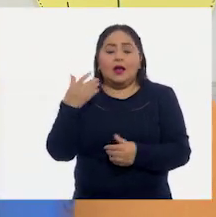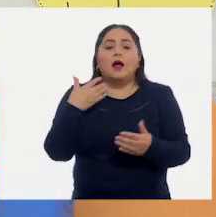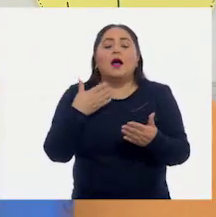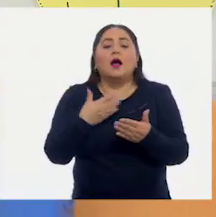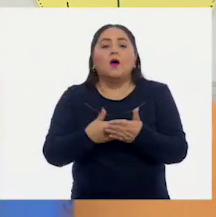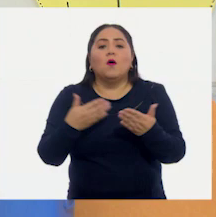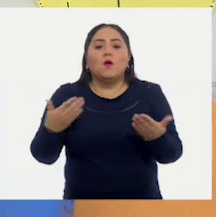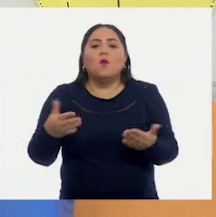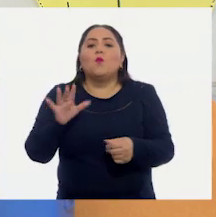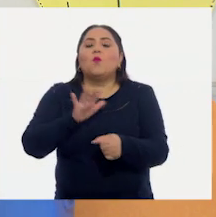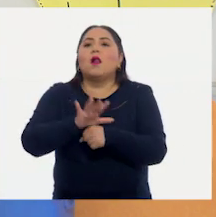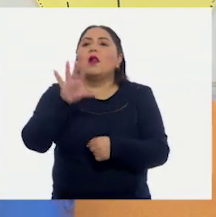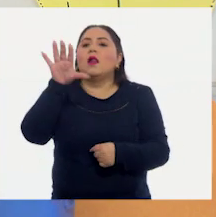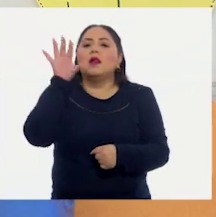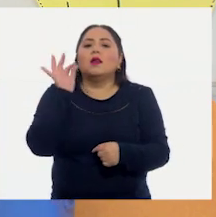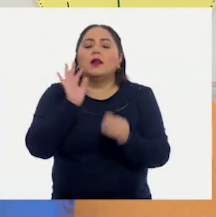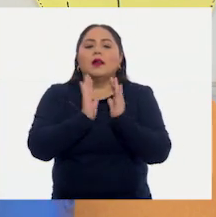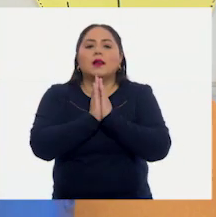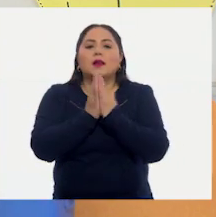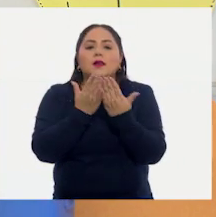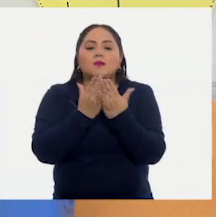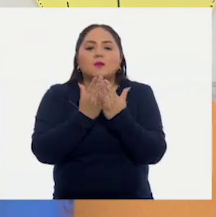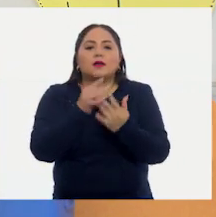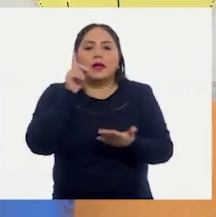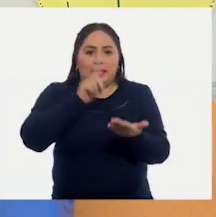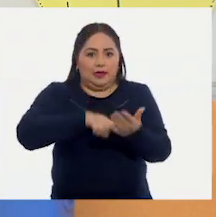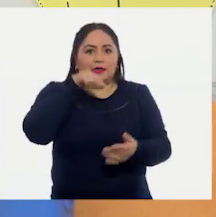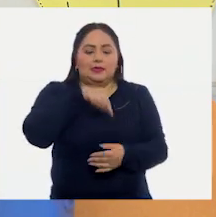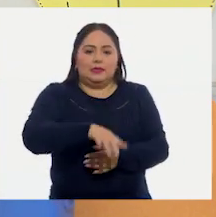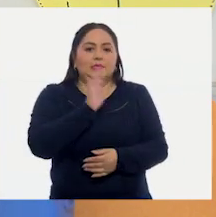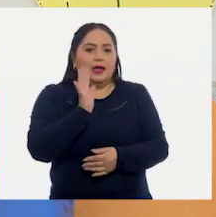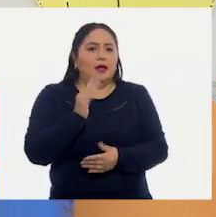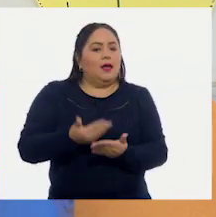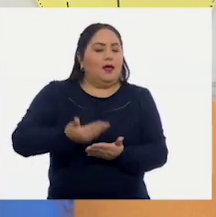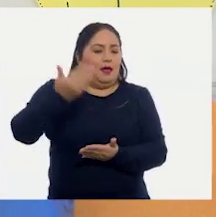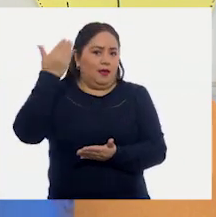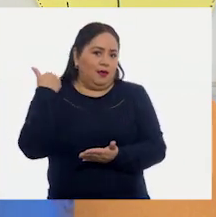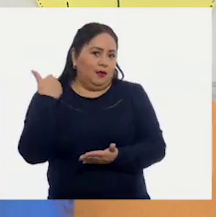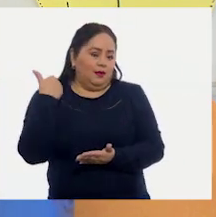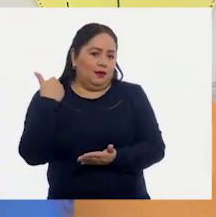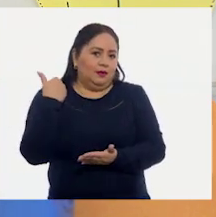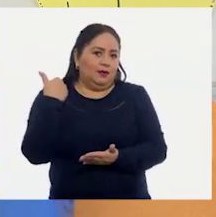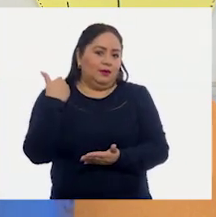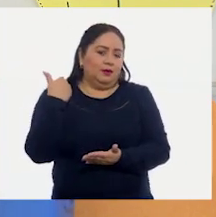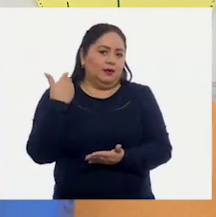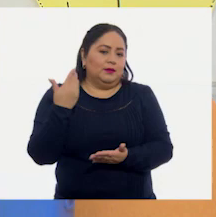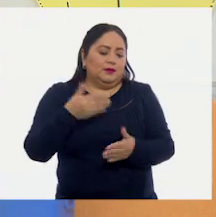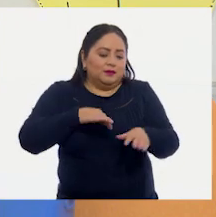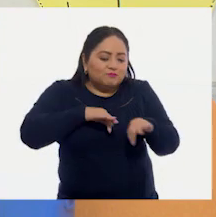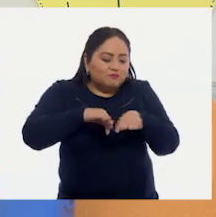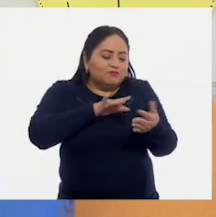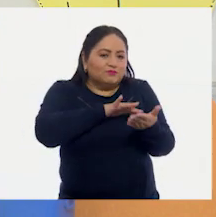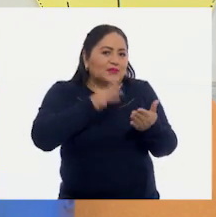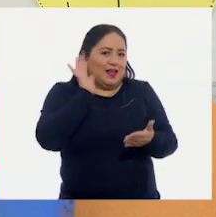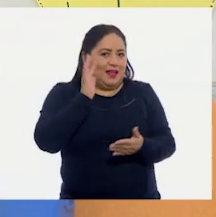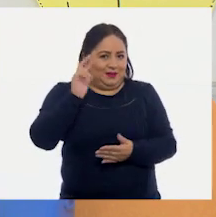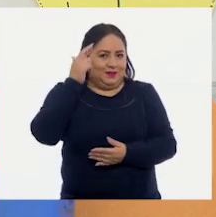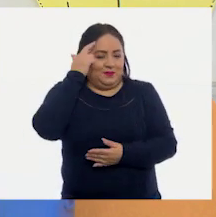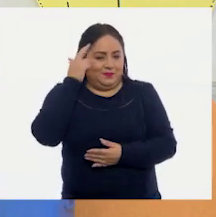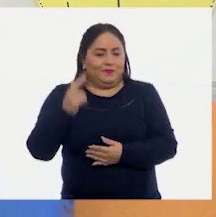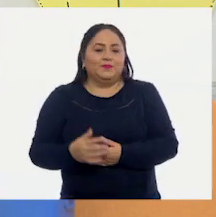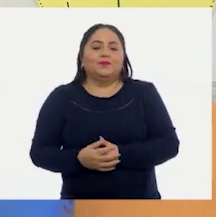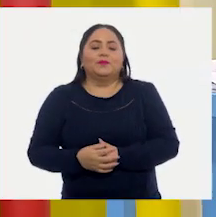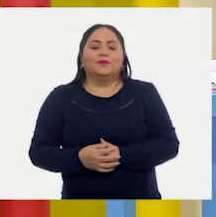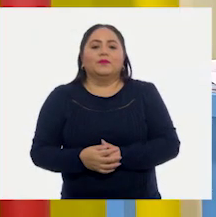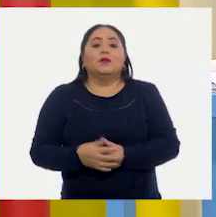a seleccionar un libro que ya aquí, pues ya trabajamos, leímos, etcétera,